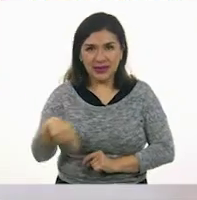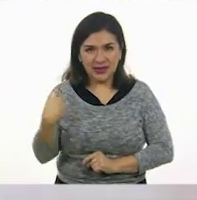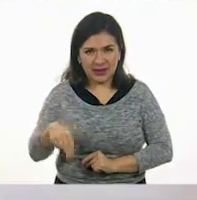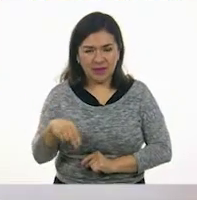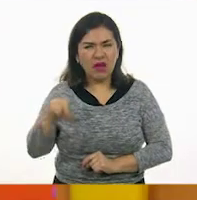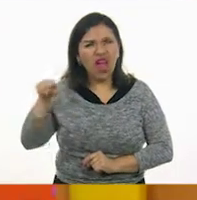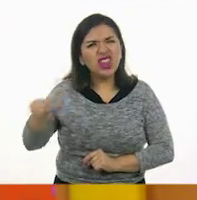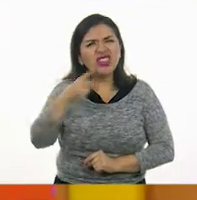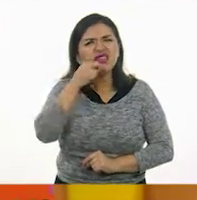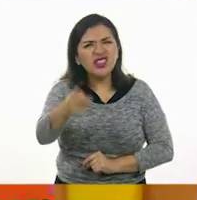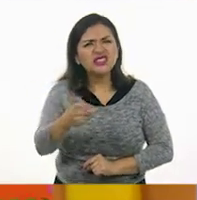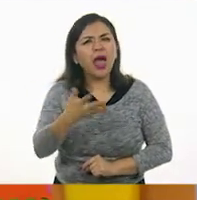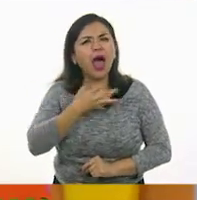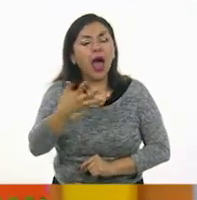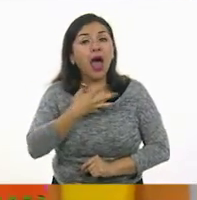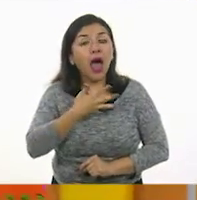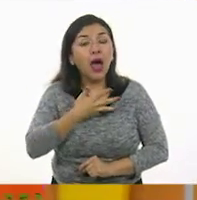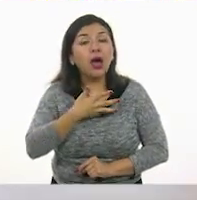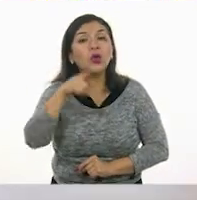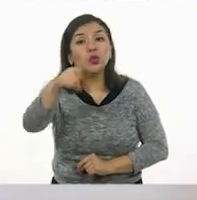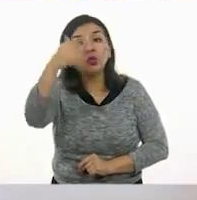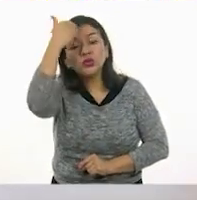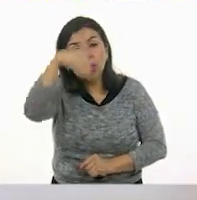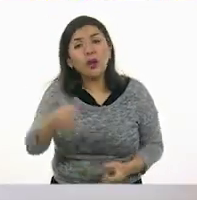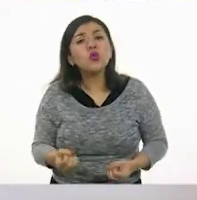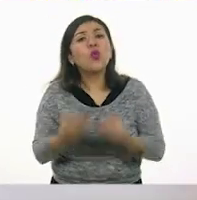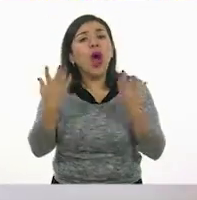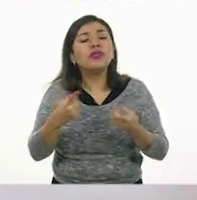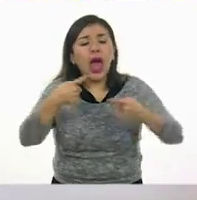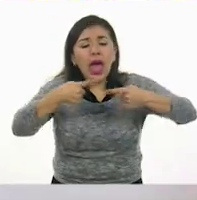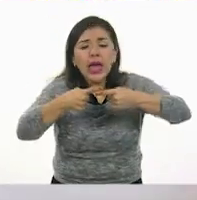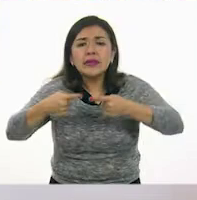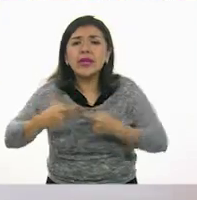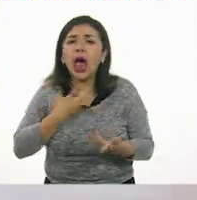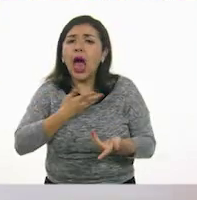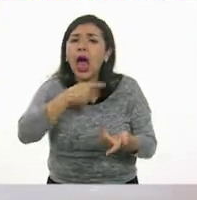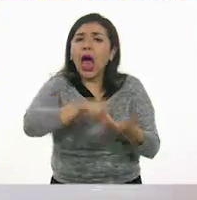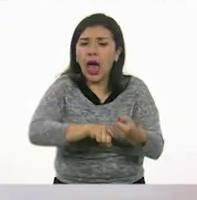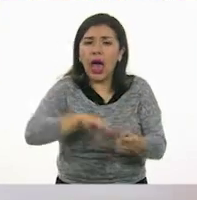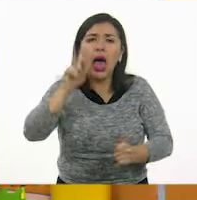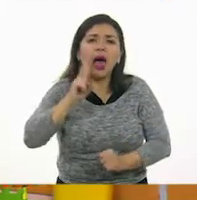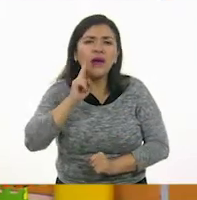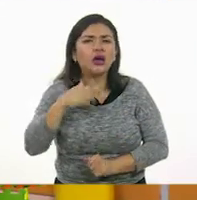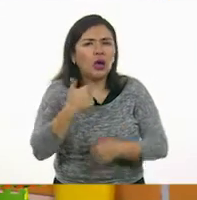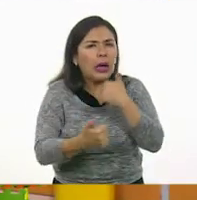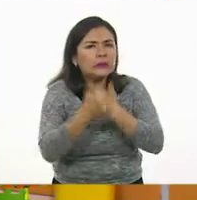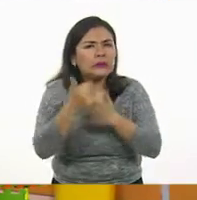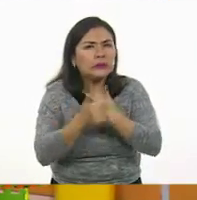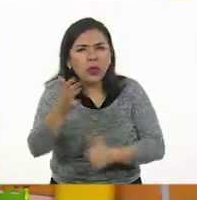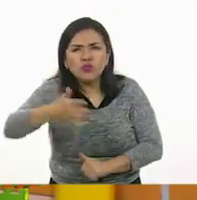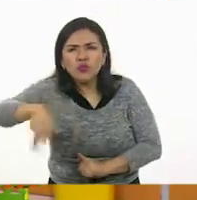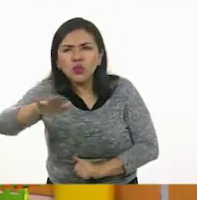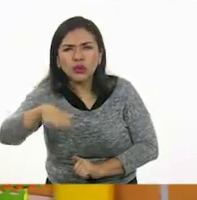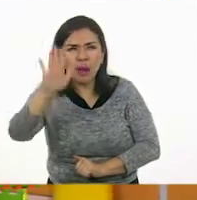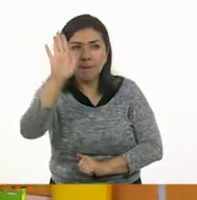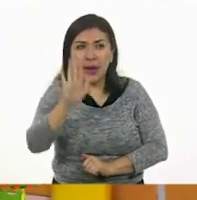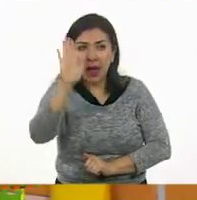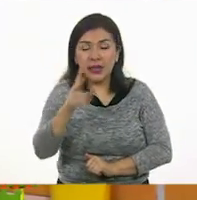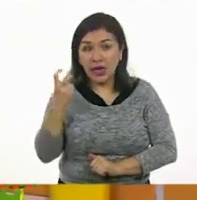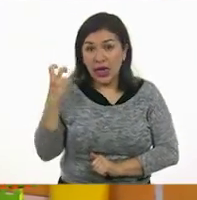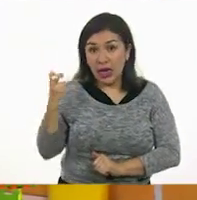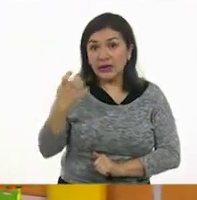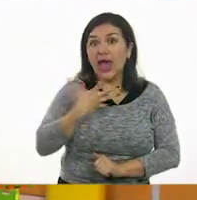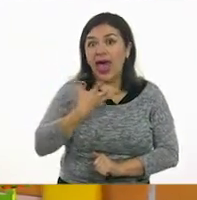dice que... Tengo que saber cuántos vértices tiene. Voy a buscar la figura. Me parece que esta tiene...